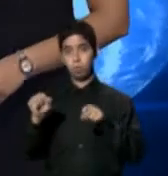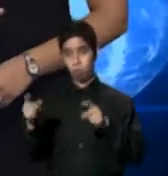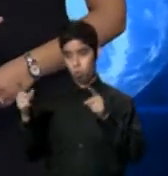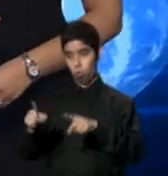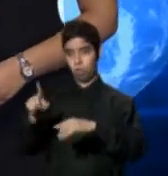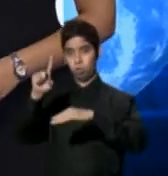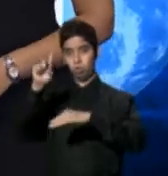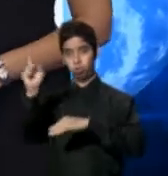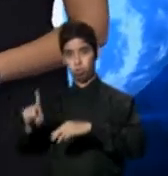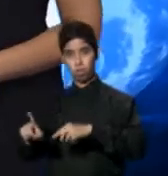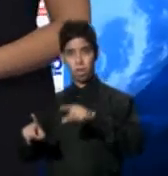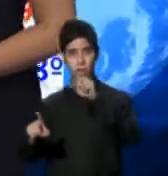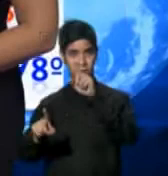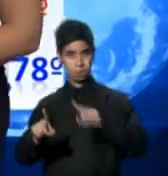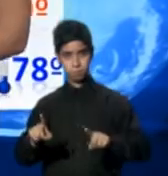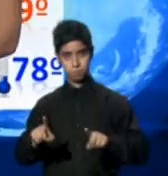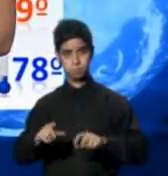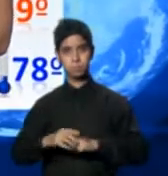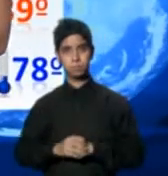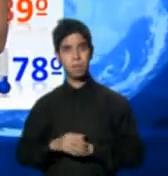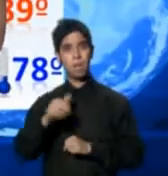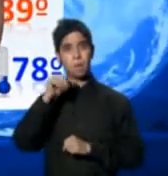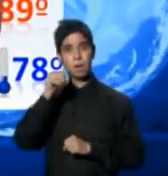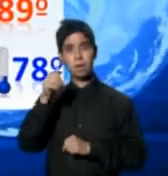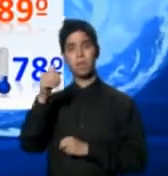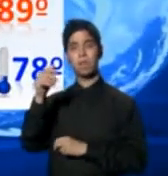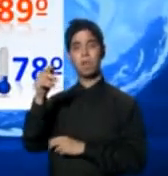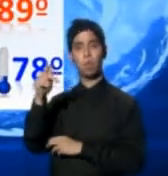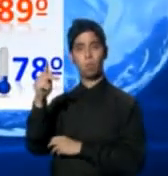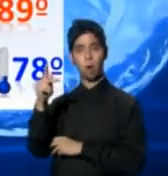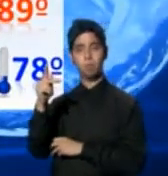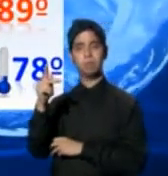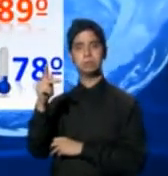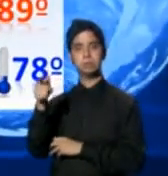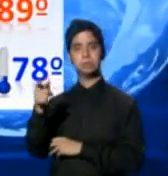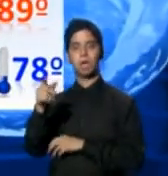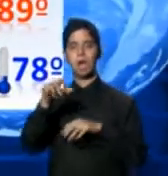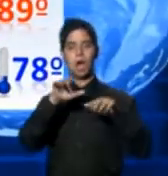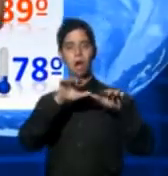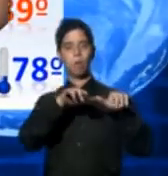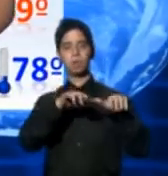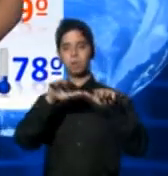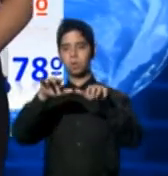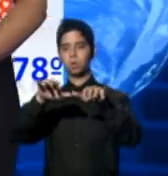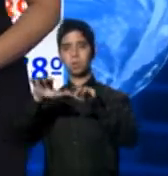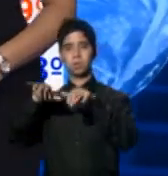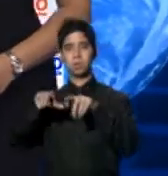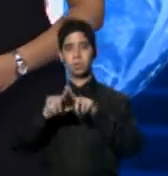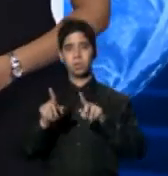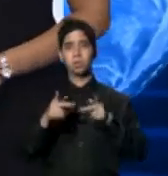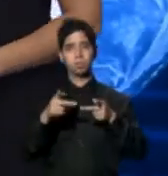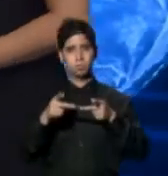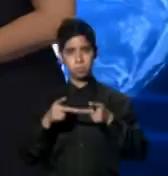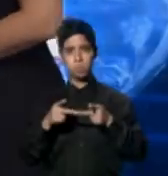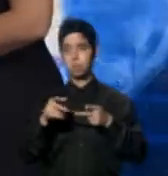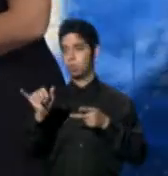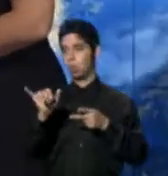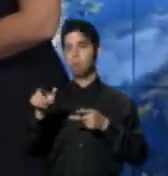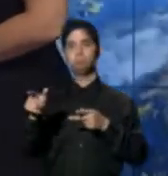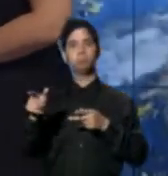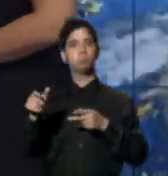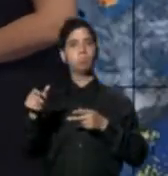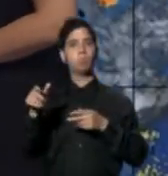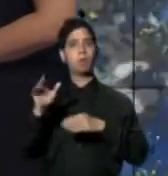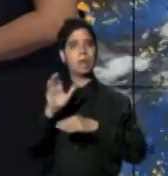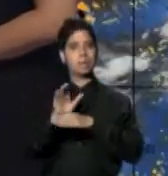Aún mañana jueves aguaceros dispersos se esperan en horas de la mañana hacia la zona este de la isla Y otra tarde bastante lluviosa con la ayuda